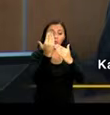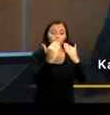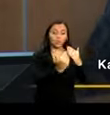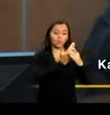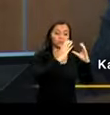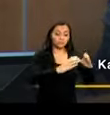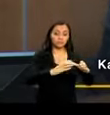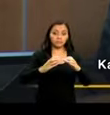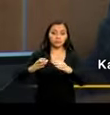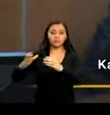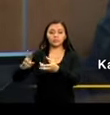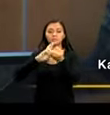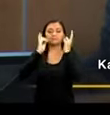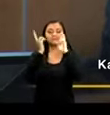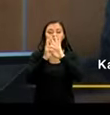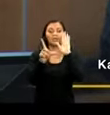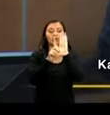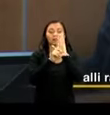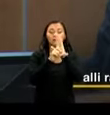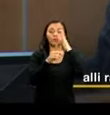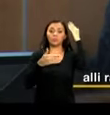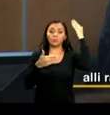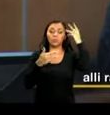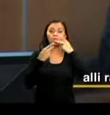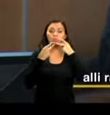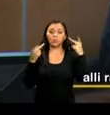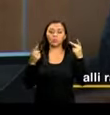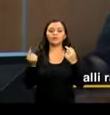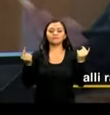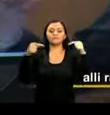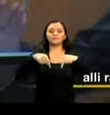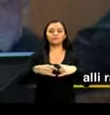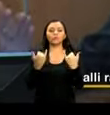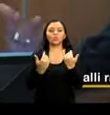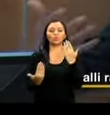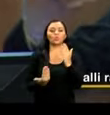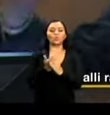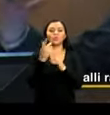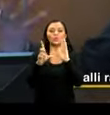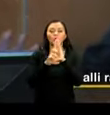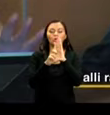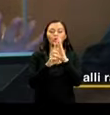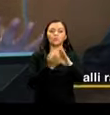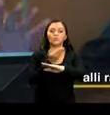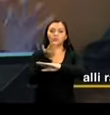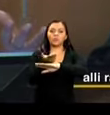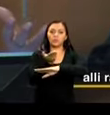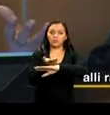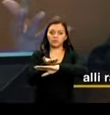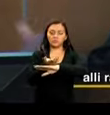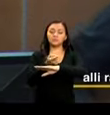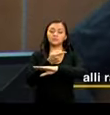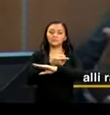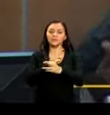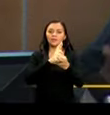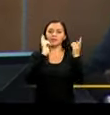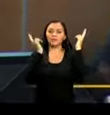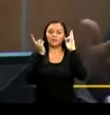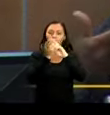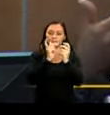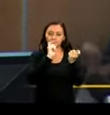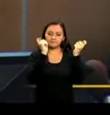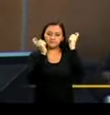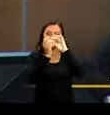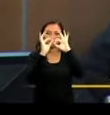contexto de regulación, de fomento, de política pública, viene ahora esta propuesta de ley para